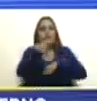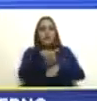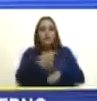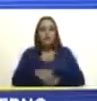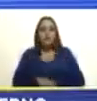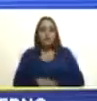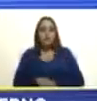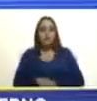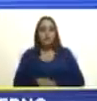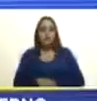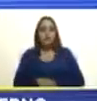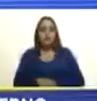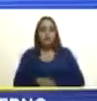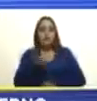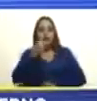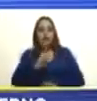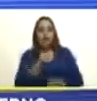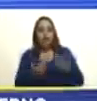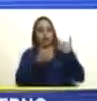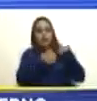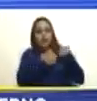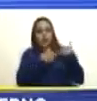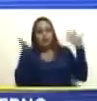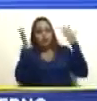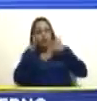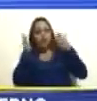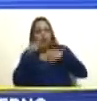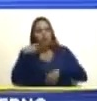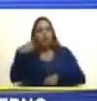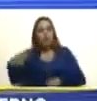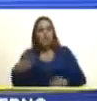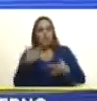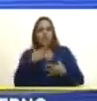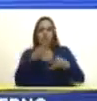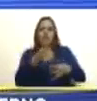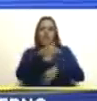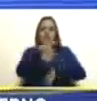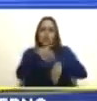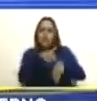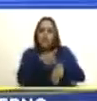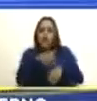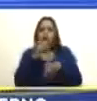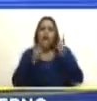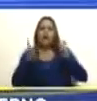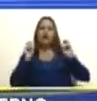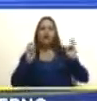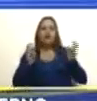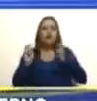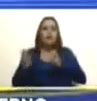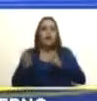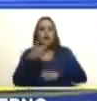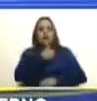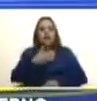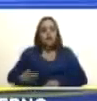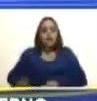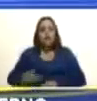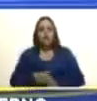será de su competencia recomendar políticas de interés nacional en aquellos asuntos en los que el presidente